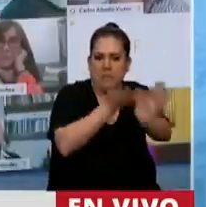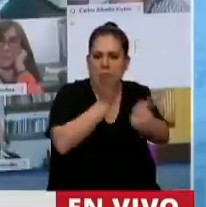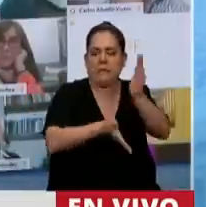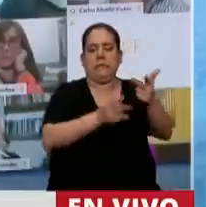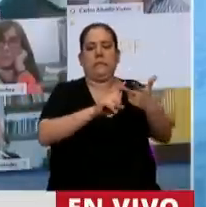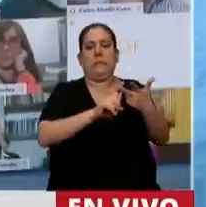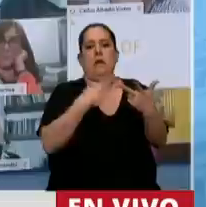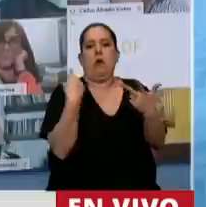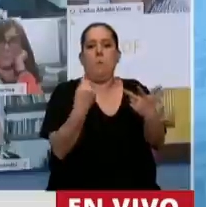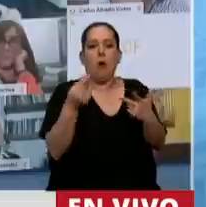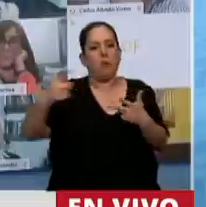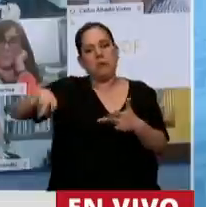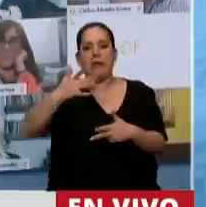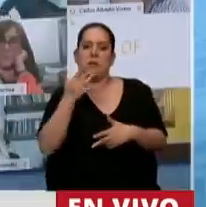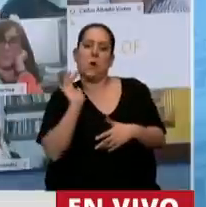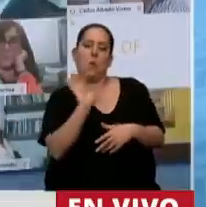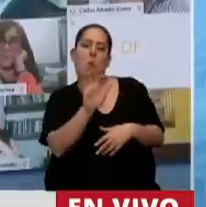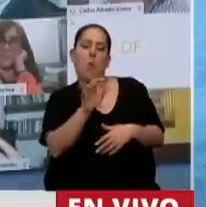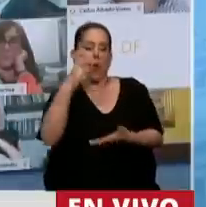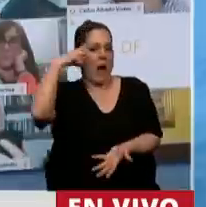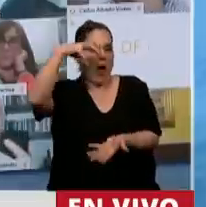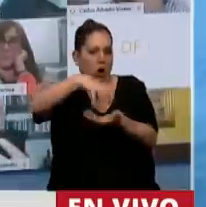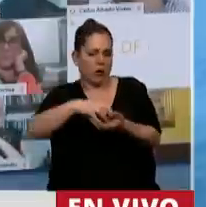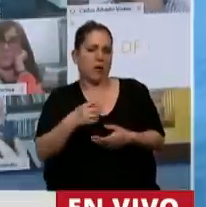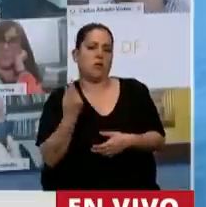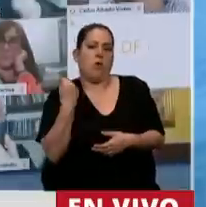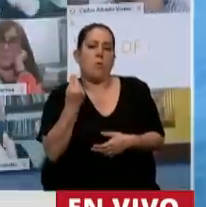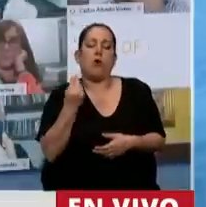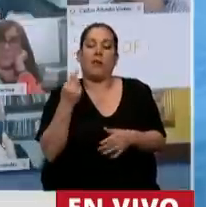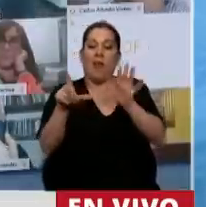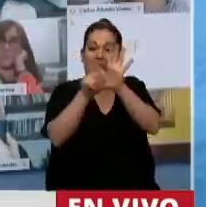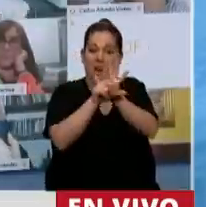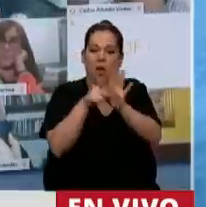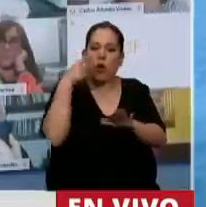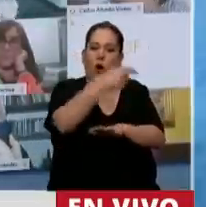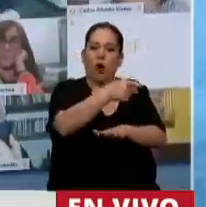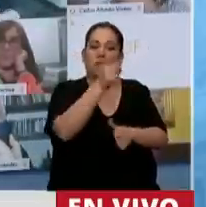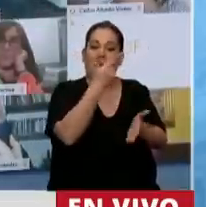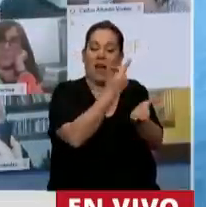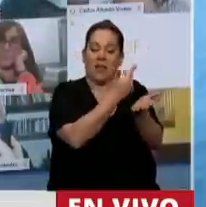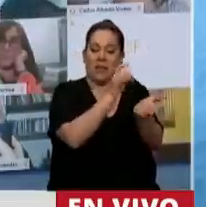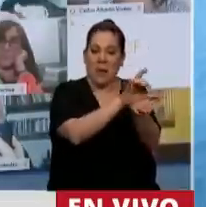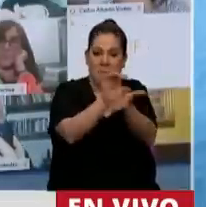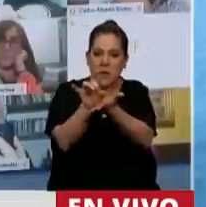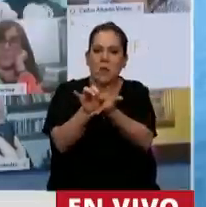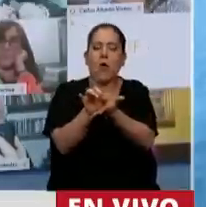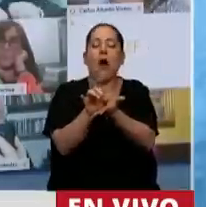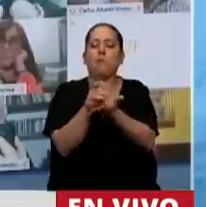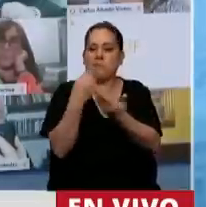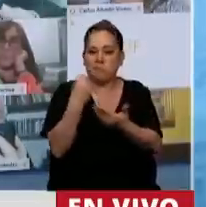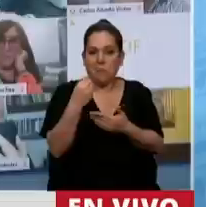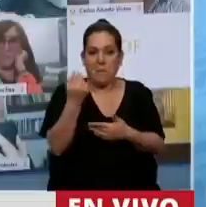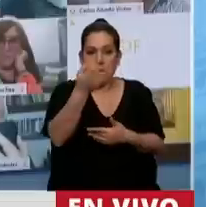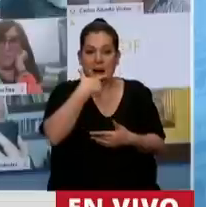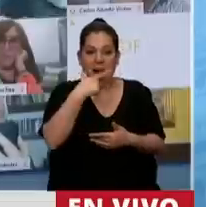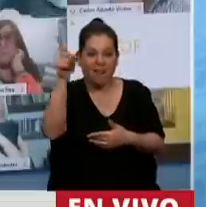mofaron del Congreso. Cuando se votó la ley antidespido, el presidente hizo un bollito y